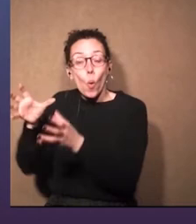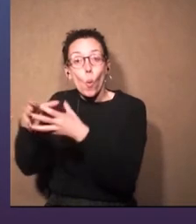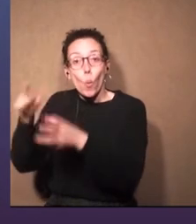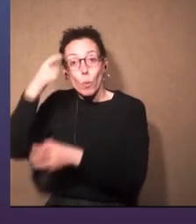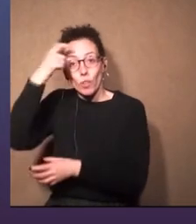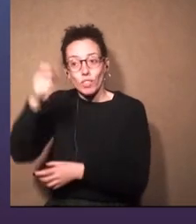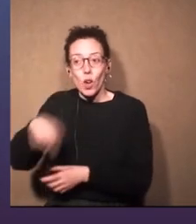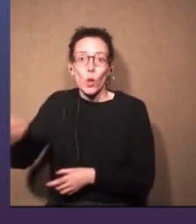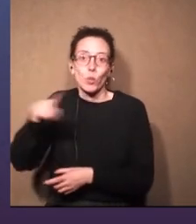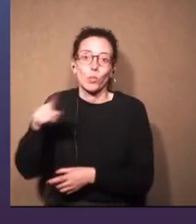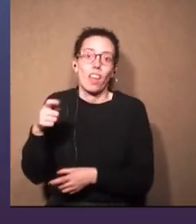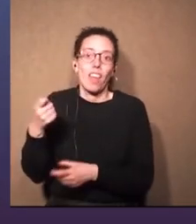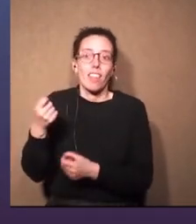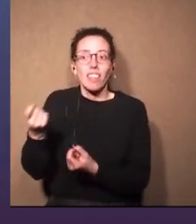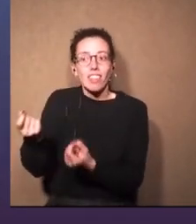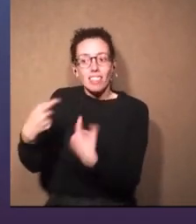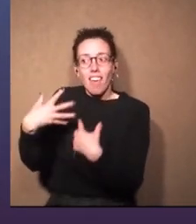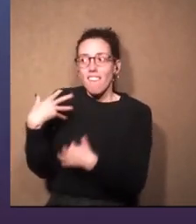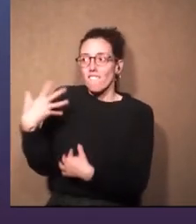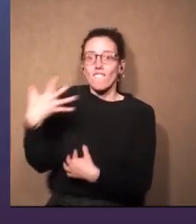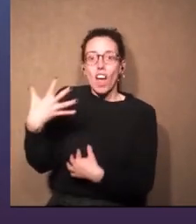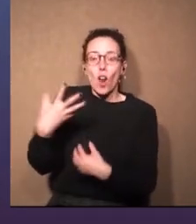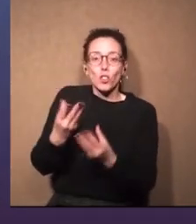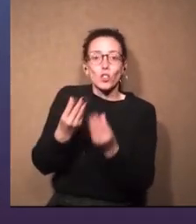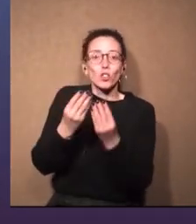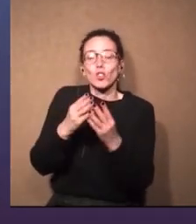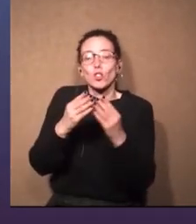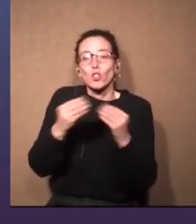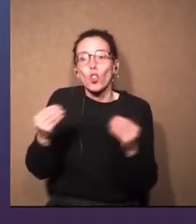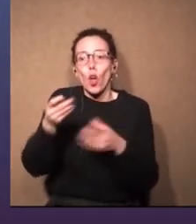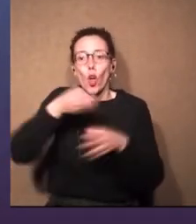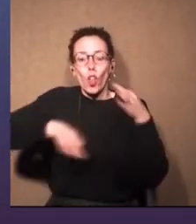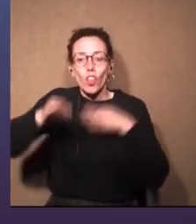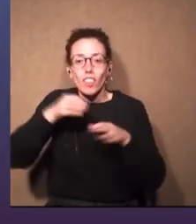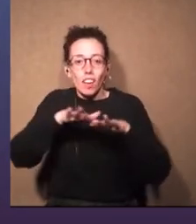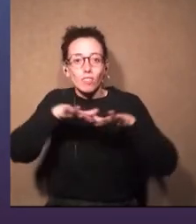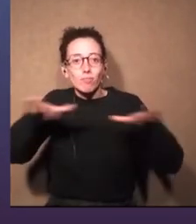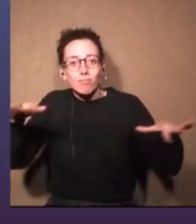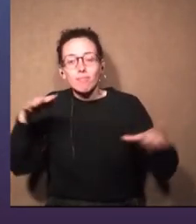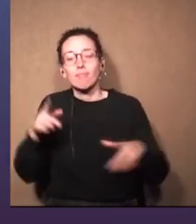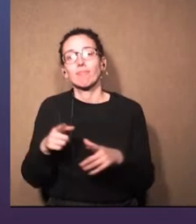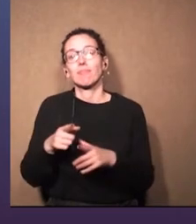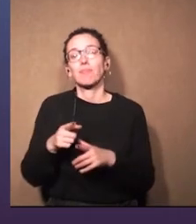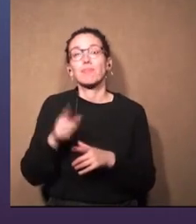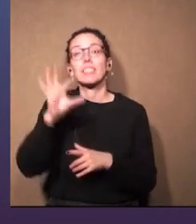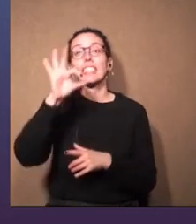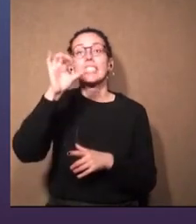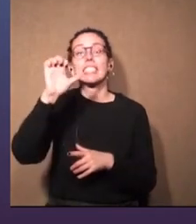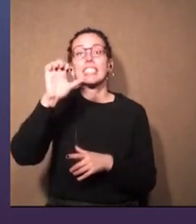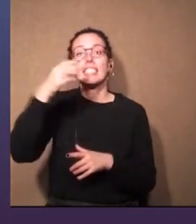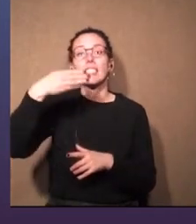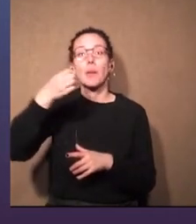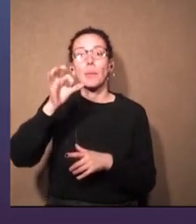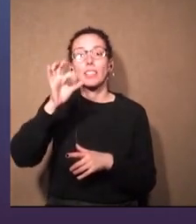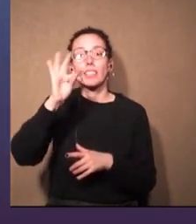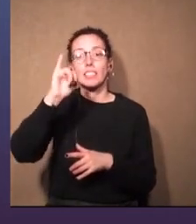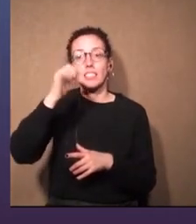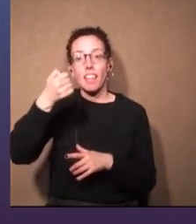y bueno, ustedes engrandecen a todo lo que está sucediendo escénicamente. Sebastián?